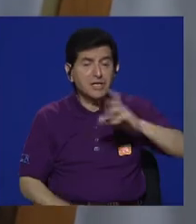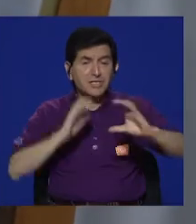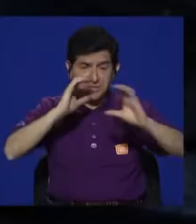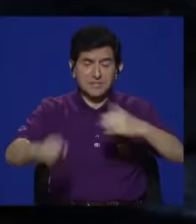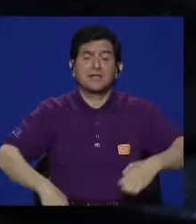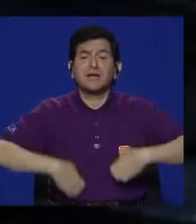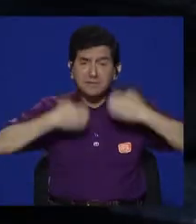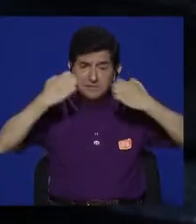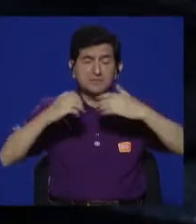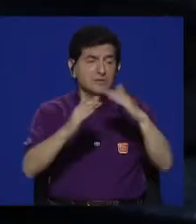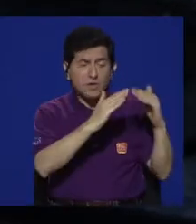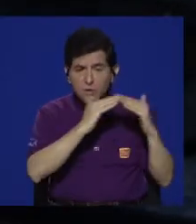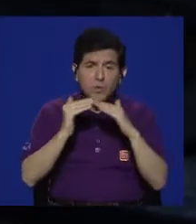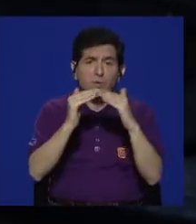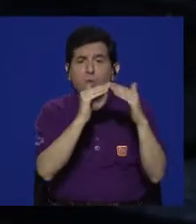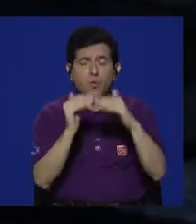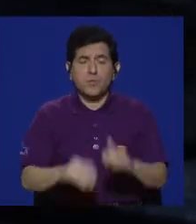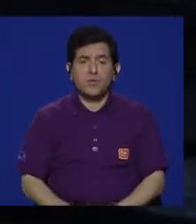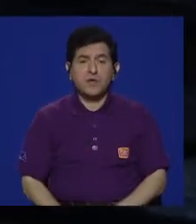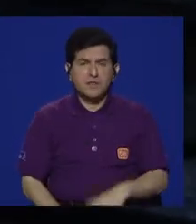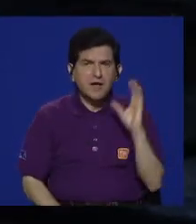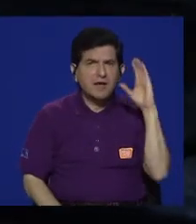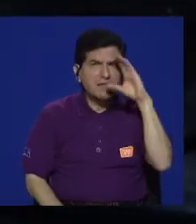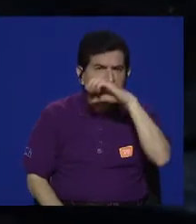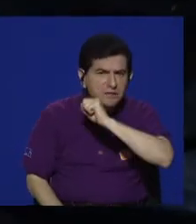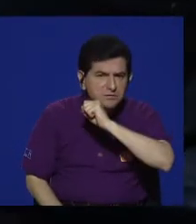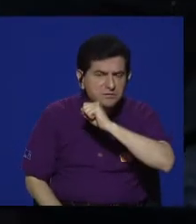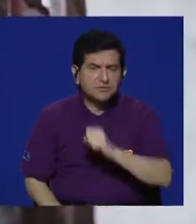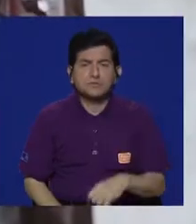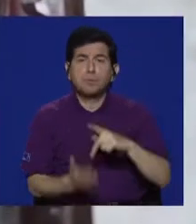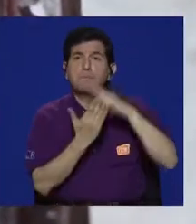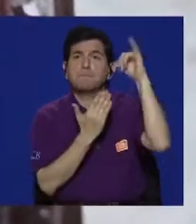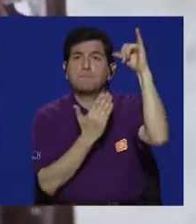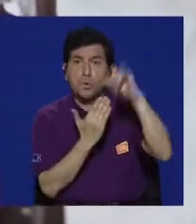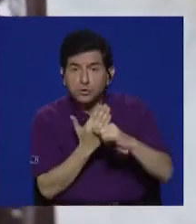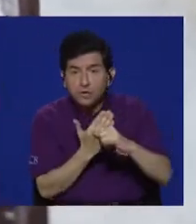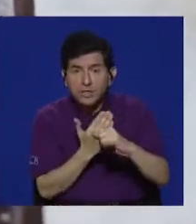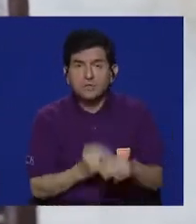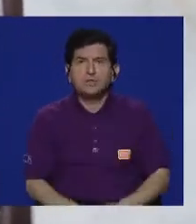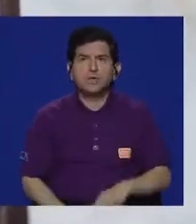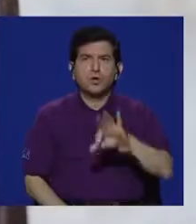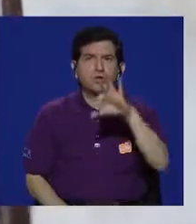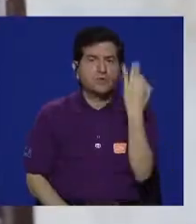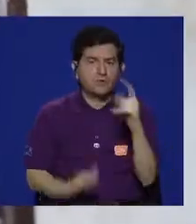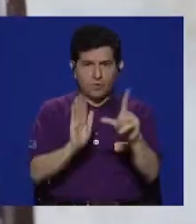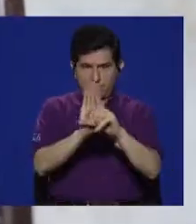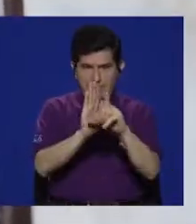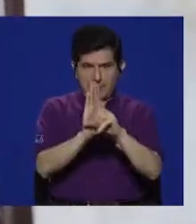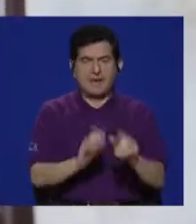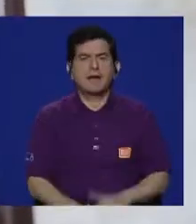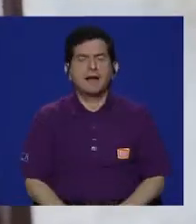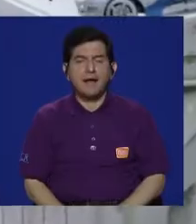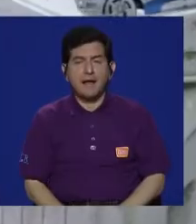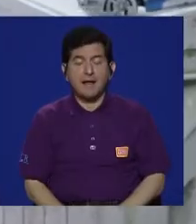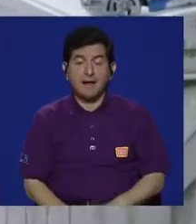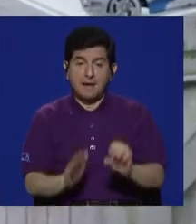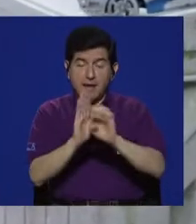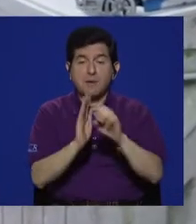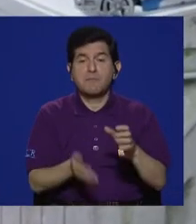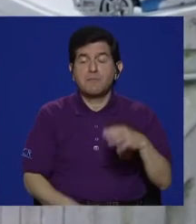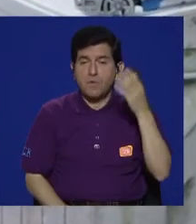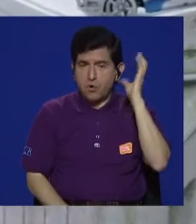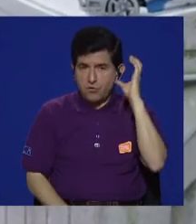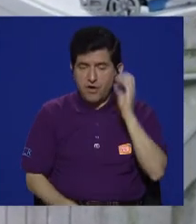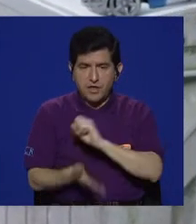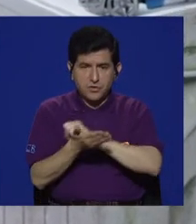hay necesidades de comunicación, que las comunidades las detectan y hay proyectos de forma lícita, como podría